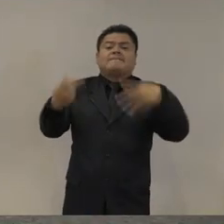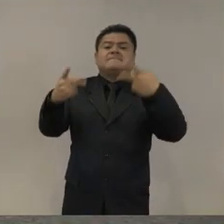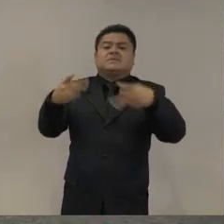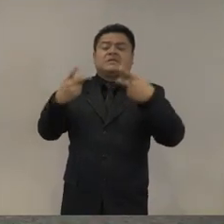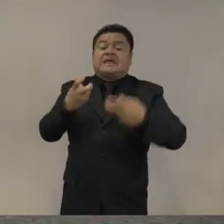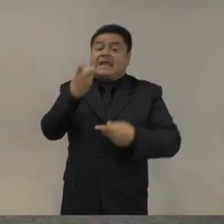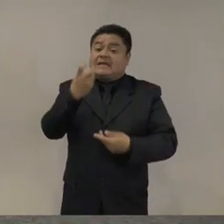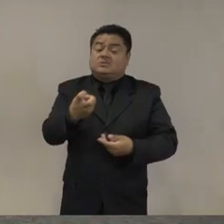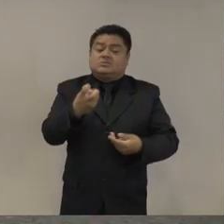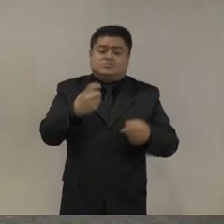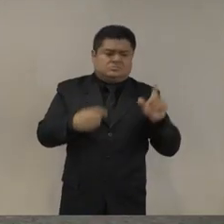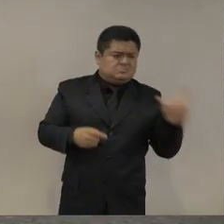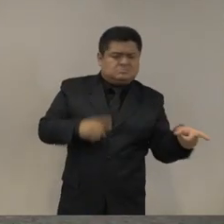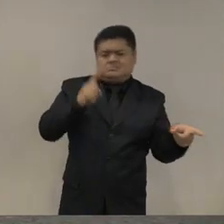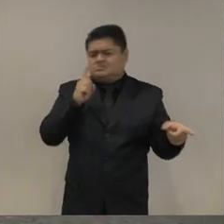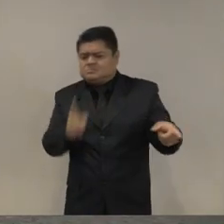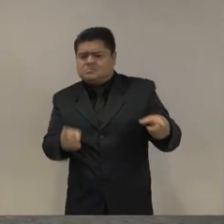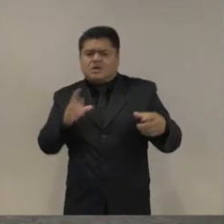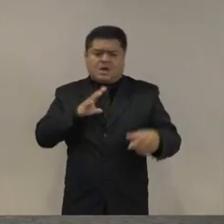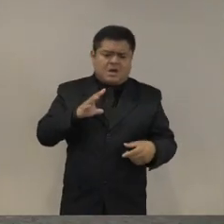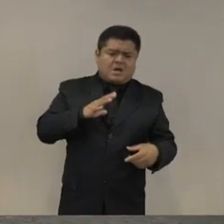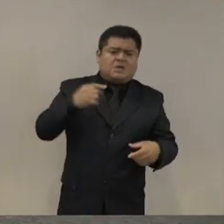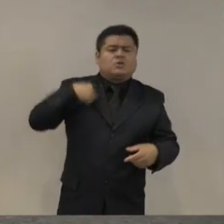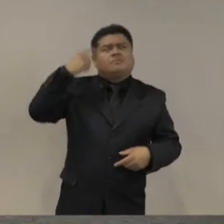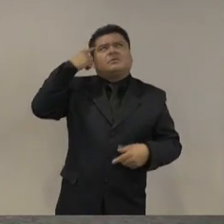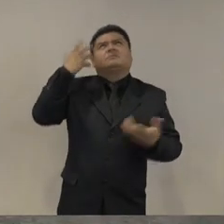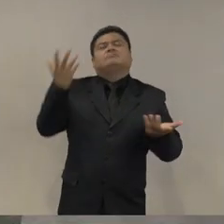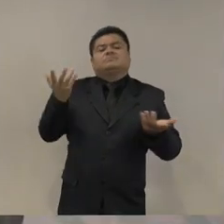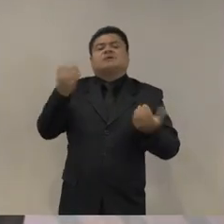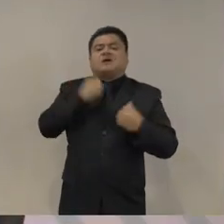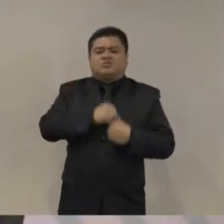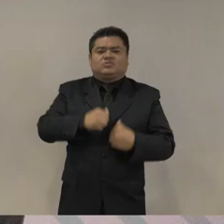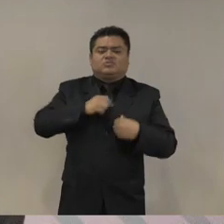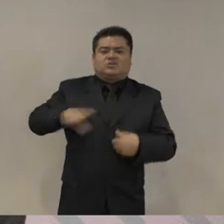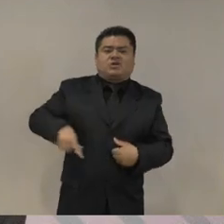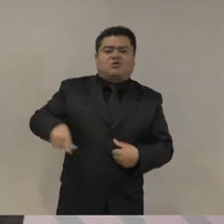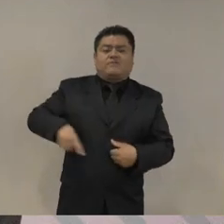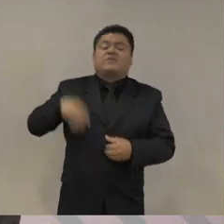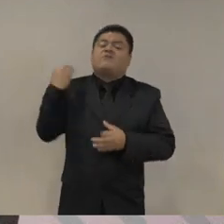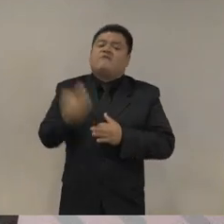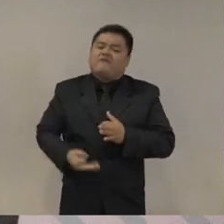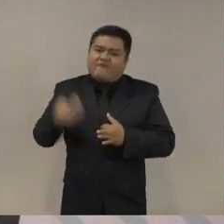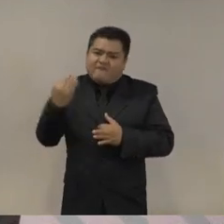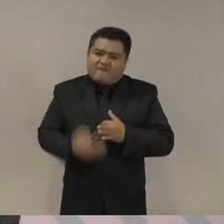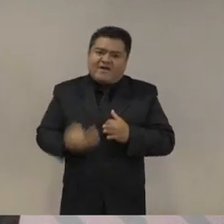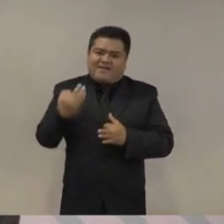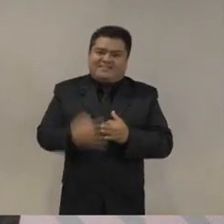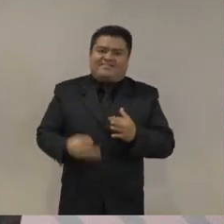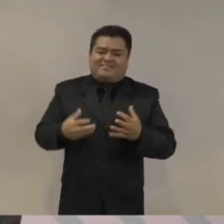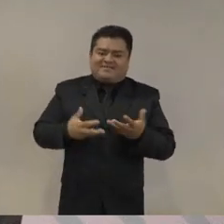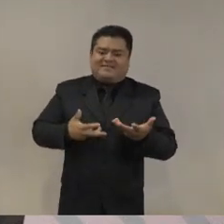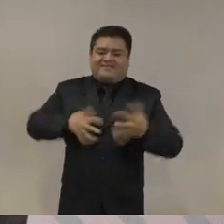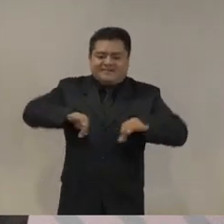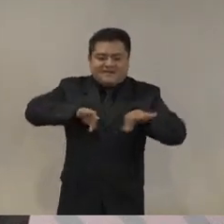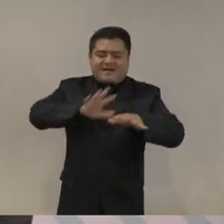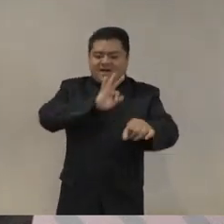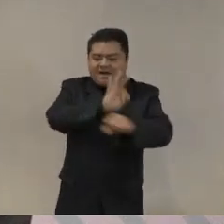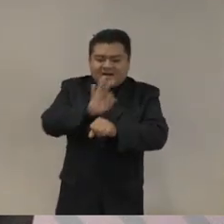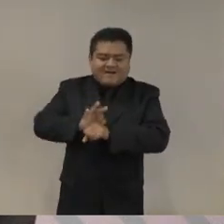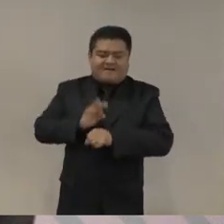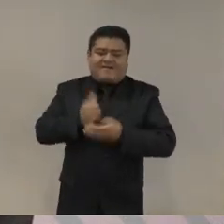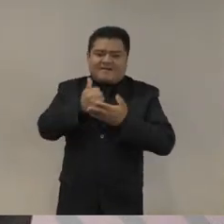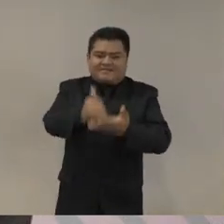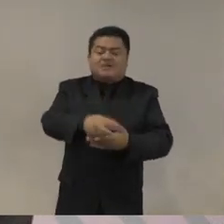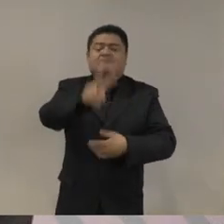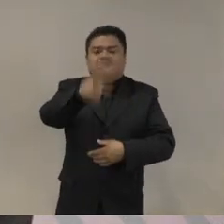para generar desarrollo social desarrollo económico y construir un estado de derecho van junto